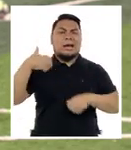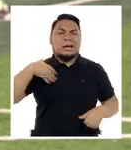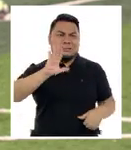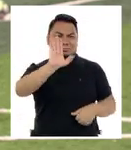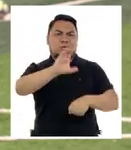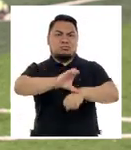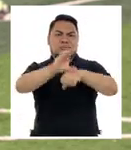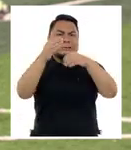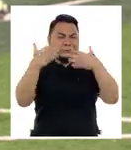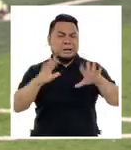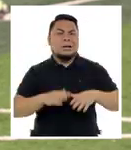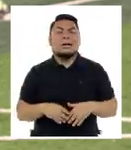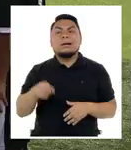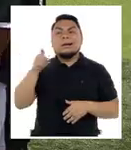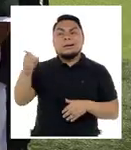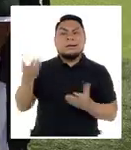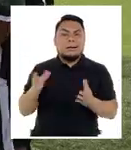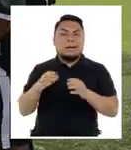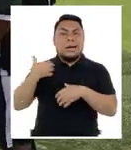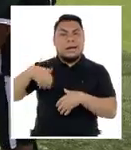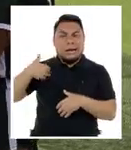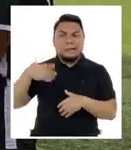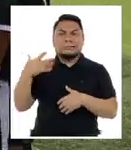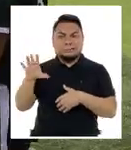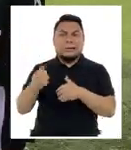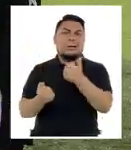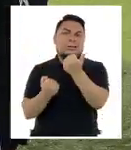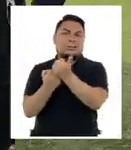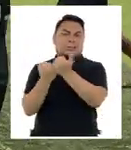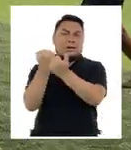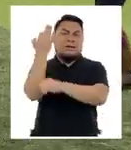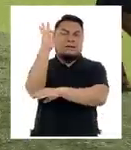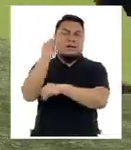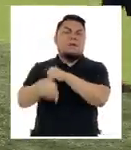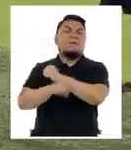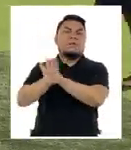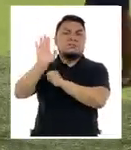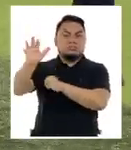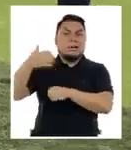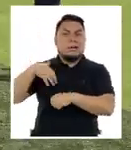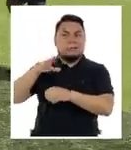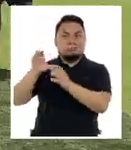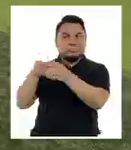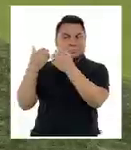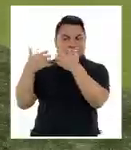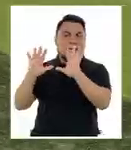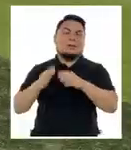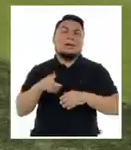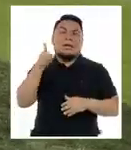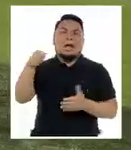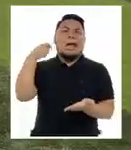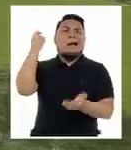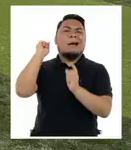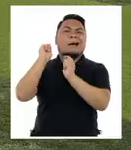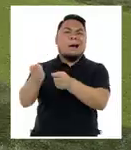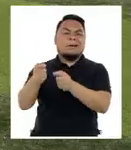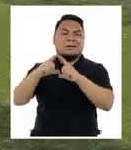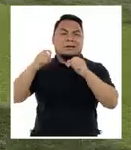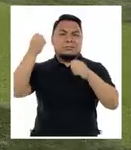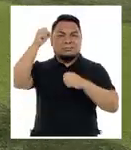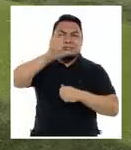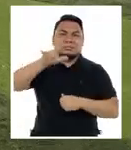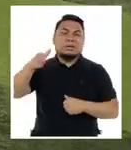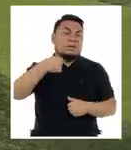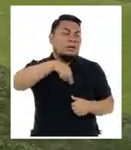Argentina tiene su liga la selección de Argentina está apoyada por la Federación de Fútbol de Argentina les han donado los pasajes